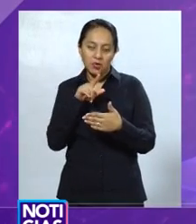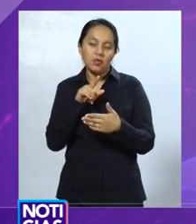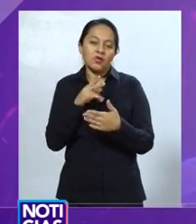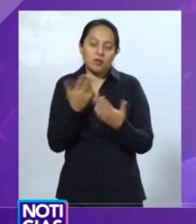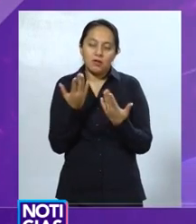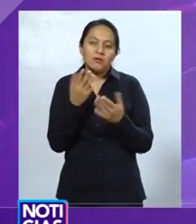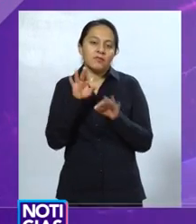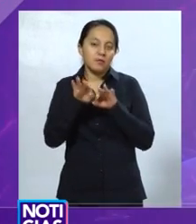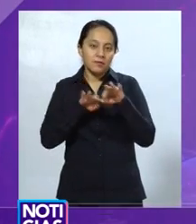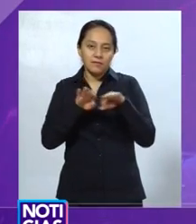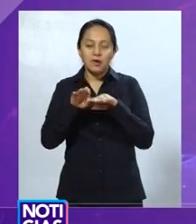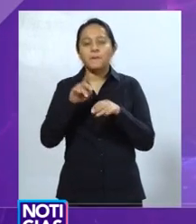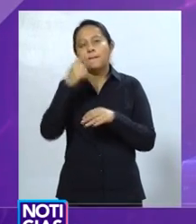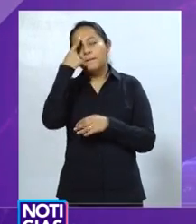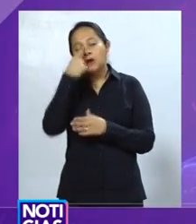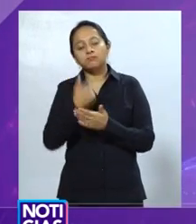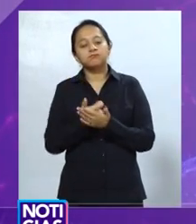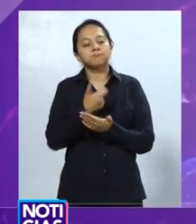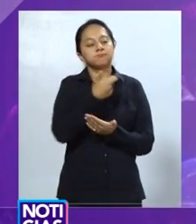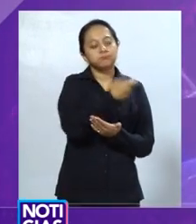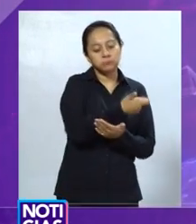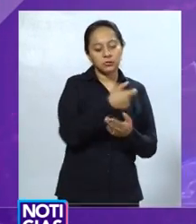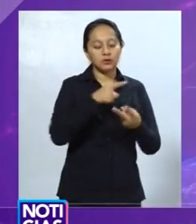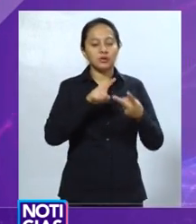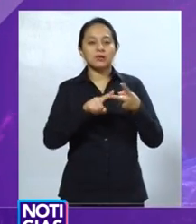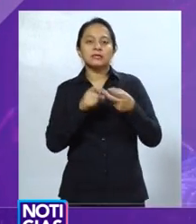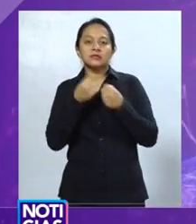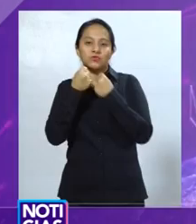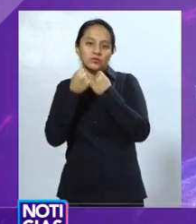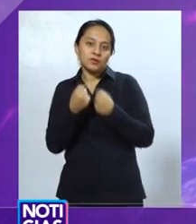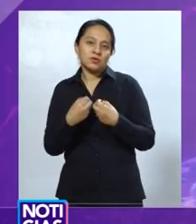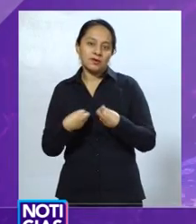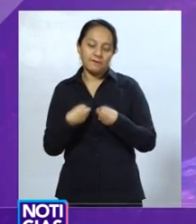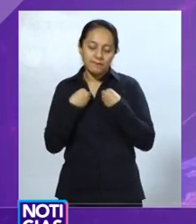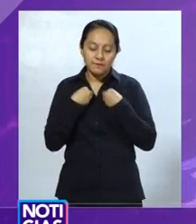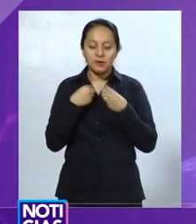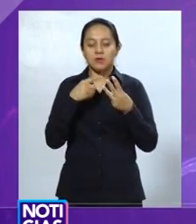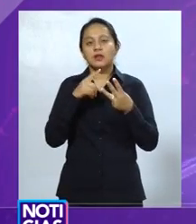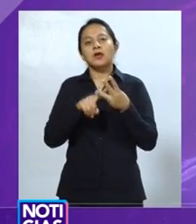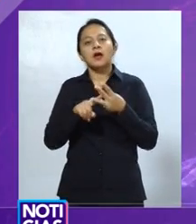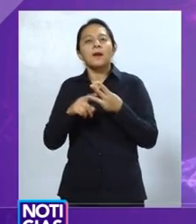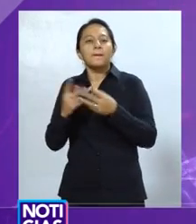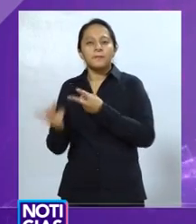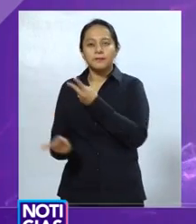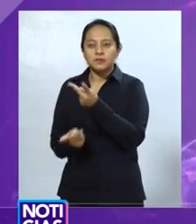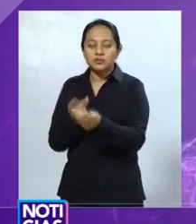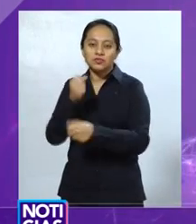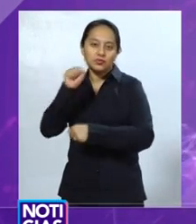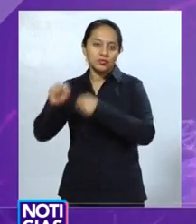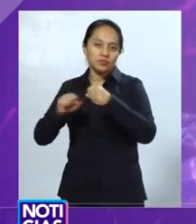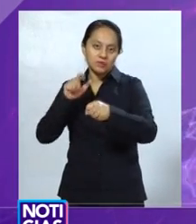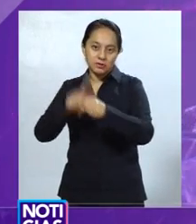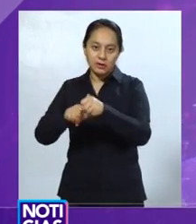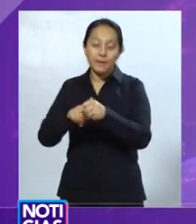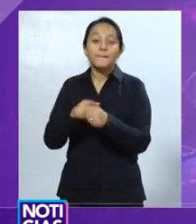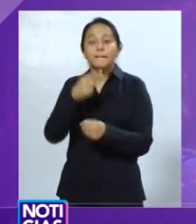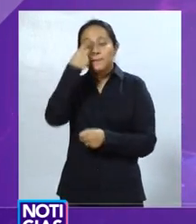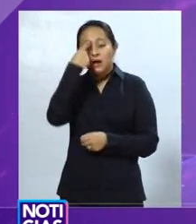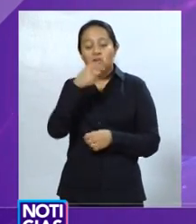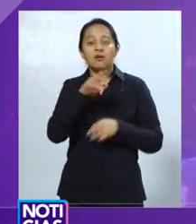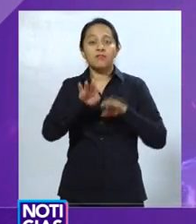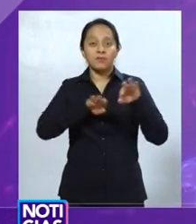república se compromete a efectuar esfuerzos para proporcionar a los ciudadanos seguridad y paz social. Es